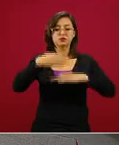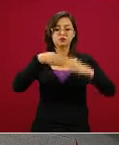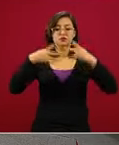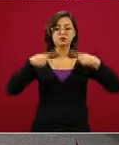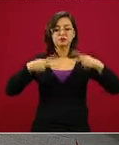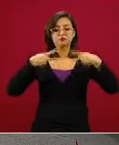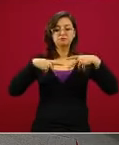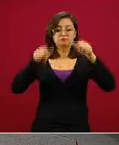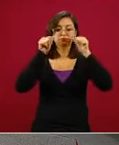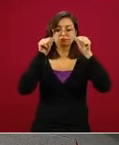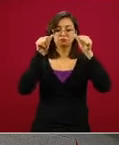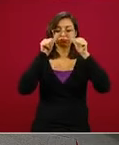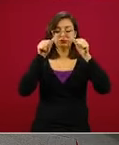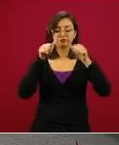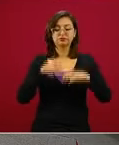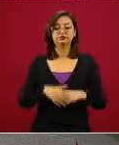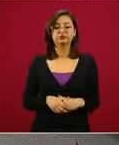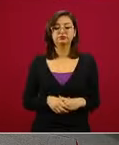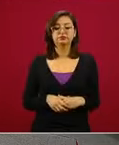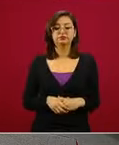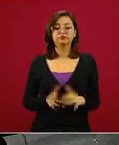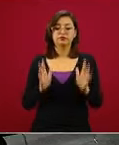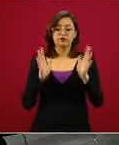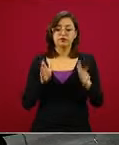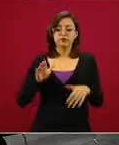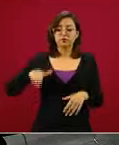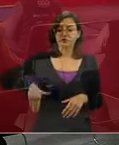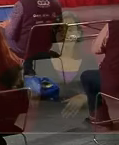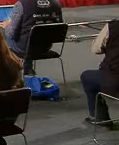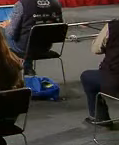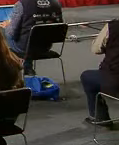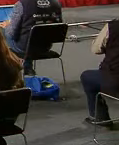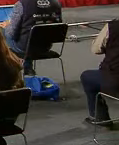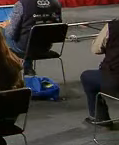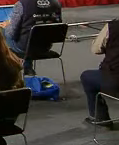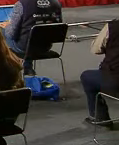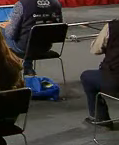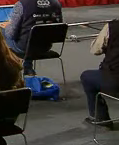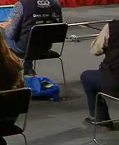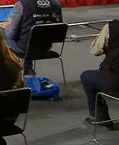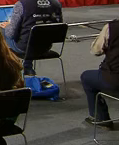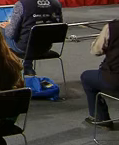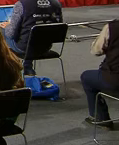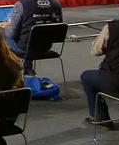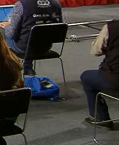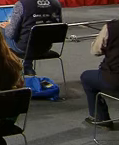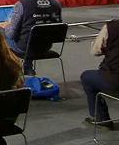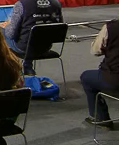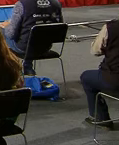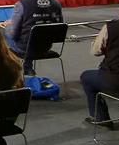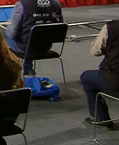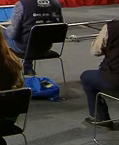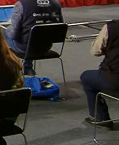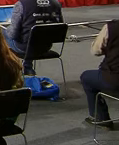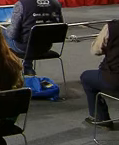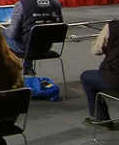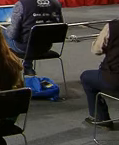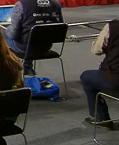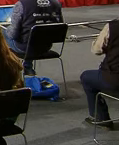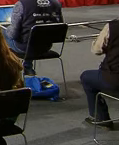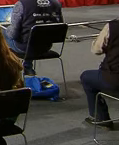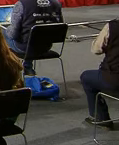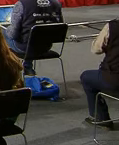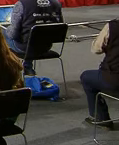bien ya escuchamos por parte de la secretaria Márquez el plan. Me detengo un poquito en la